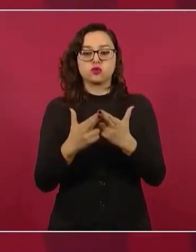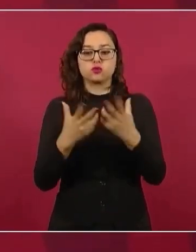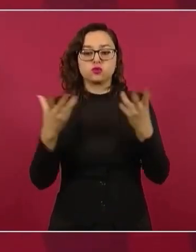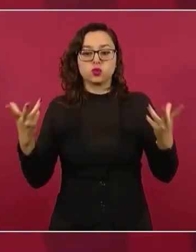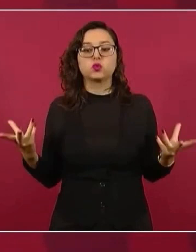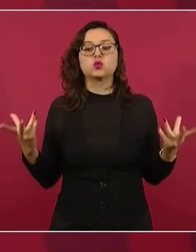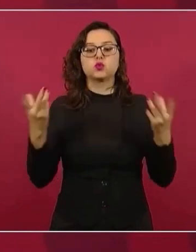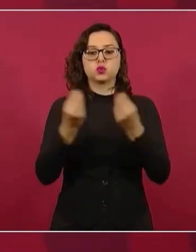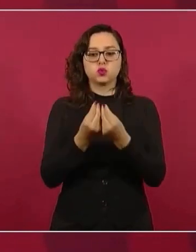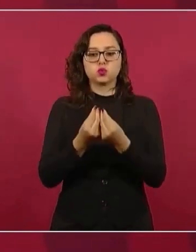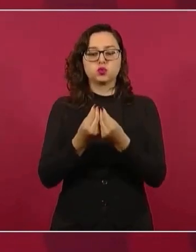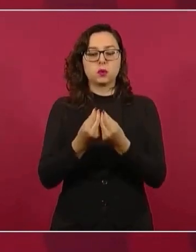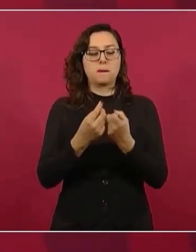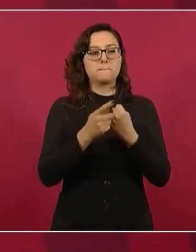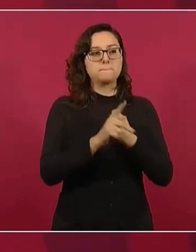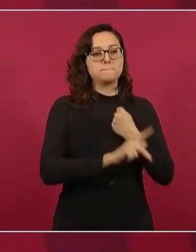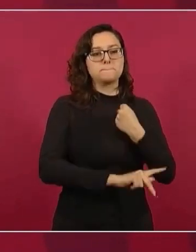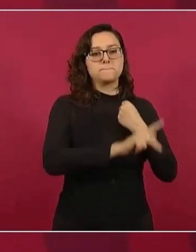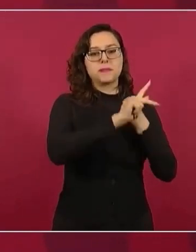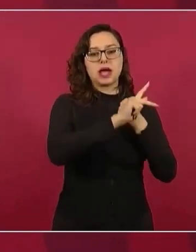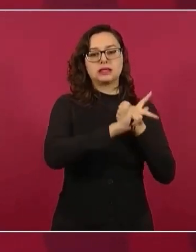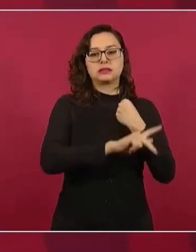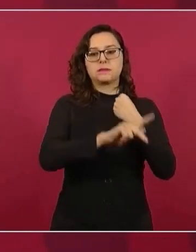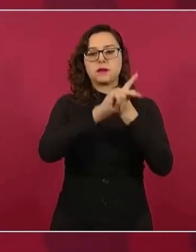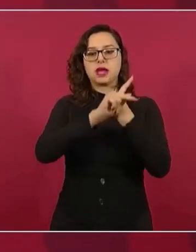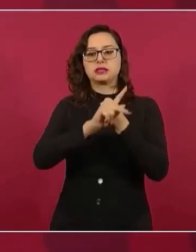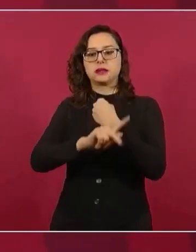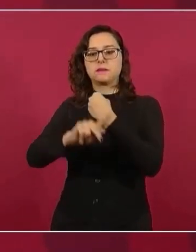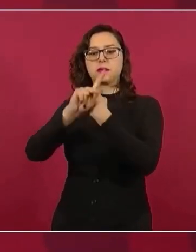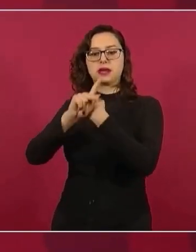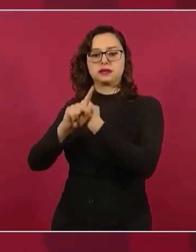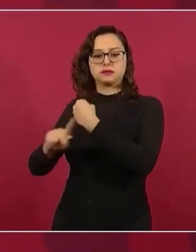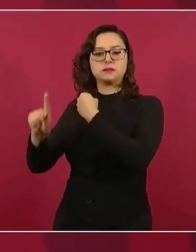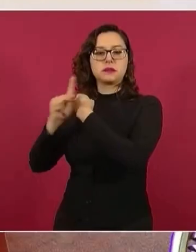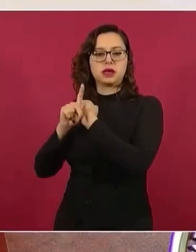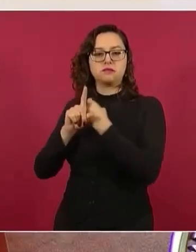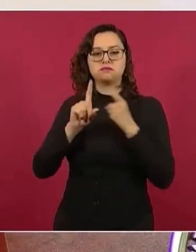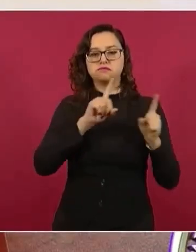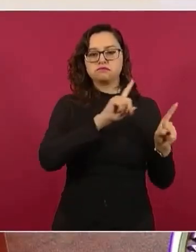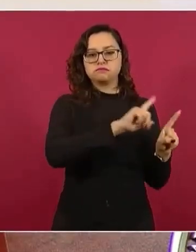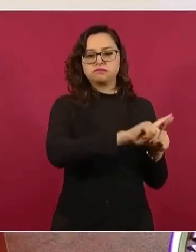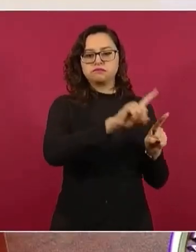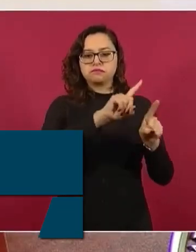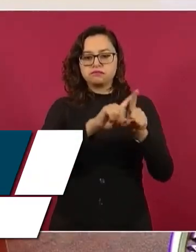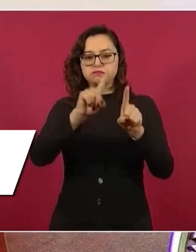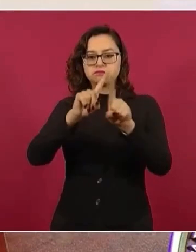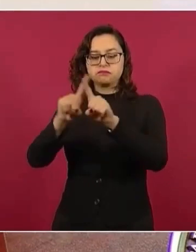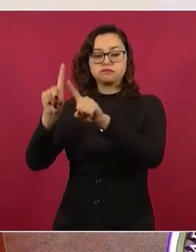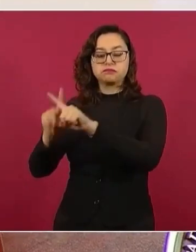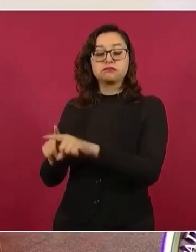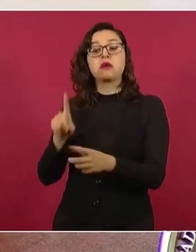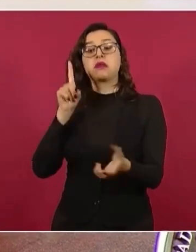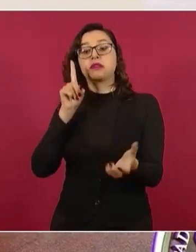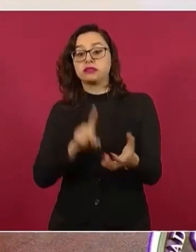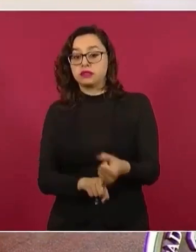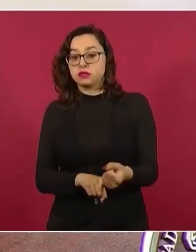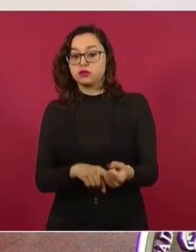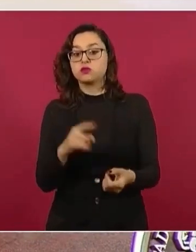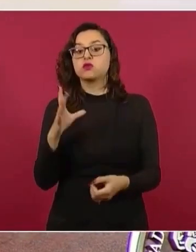con potencial